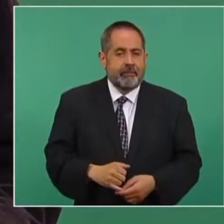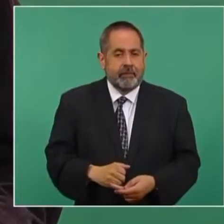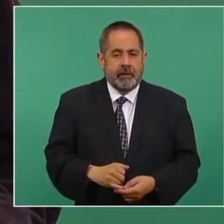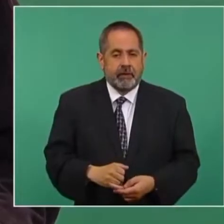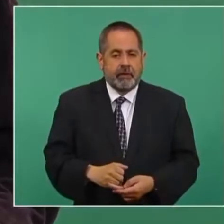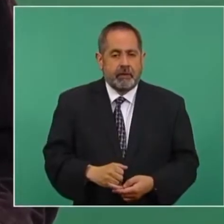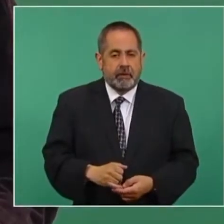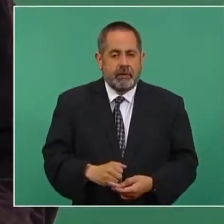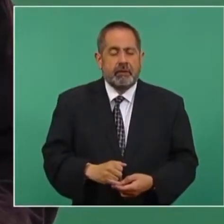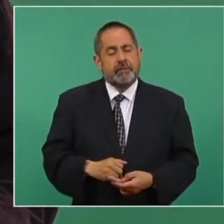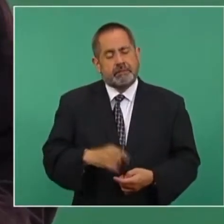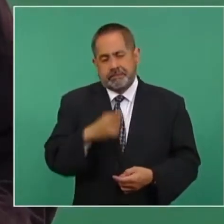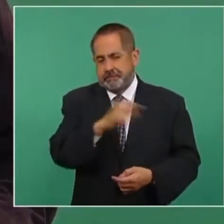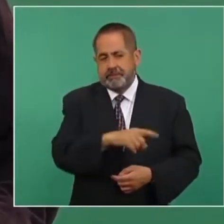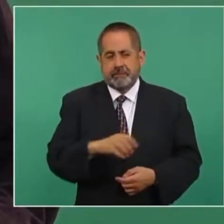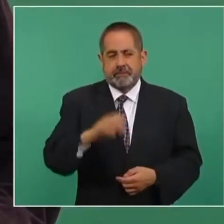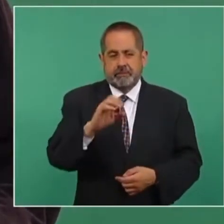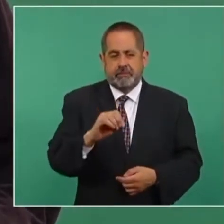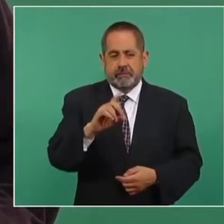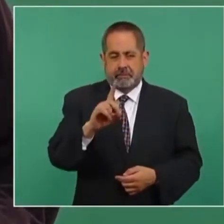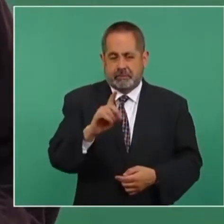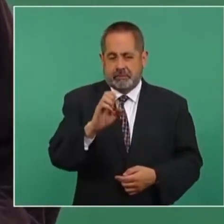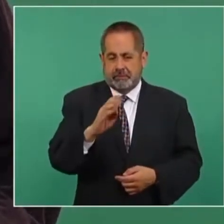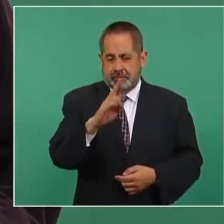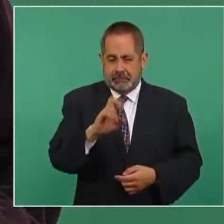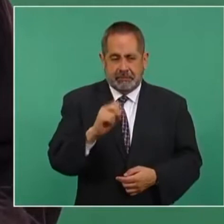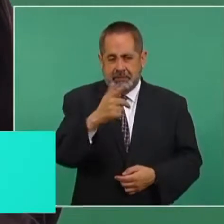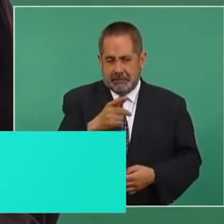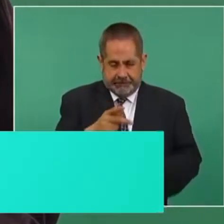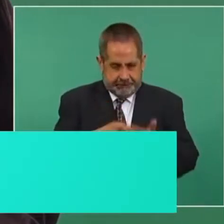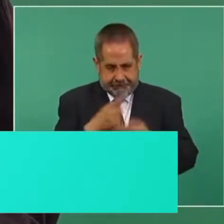Lo de Odebrecht, regresando,